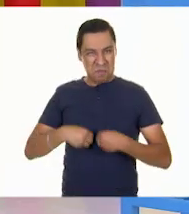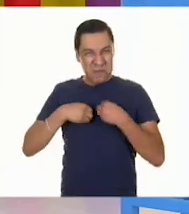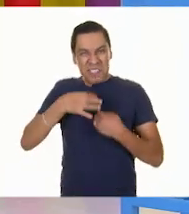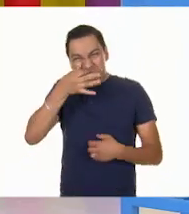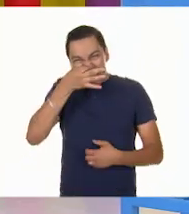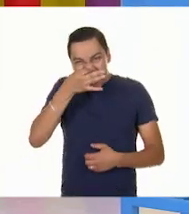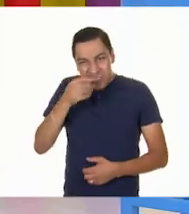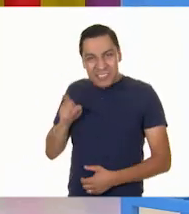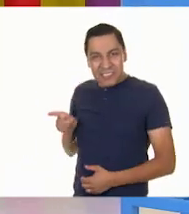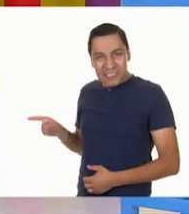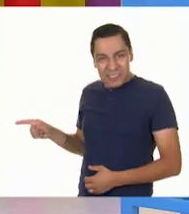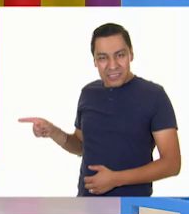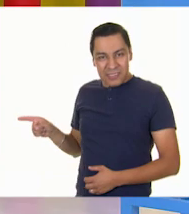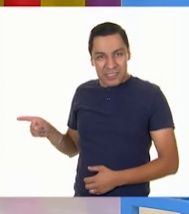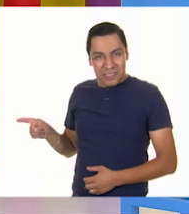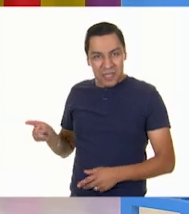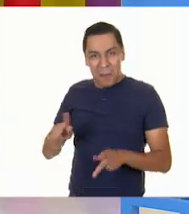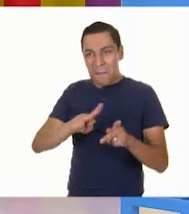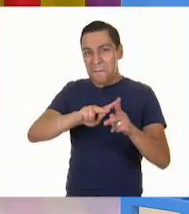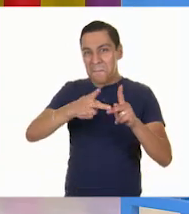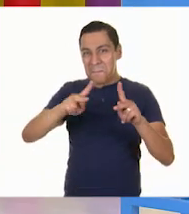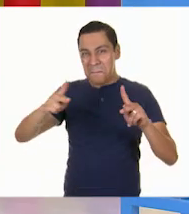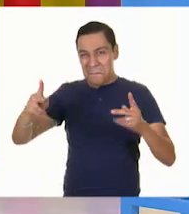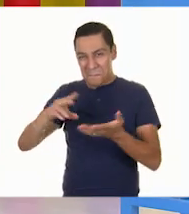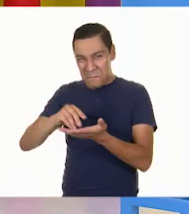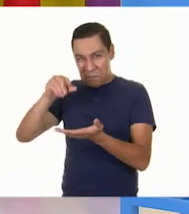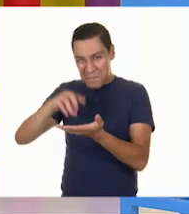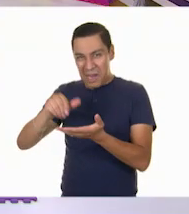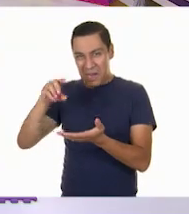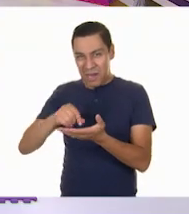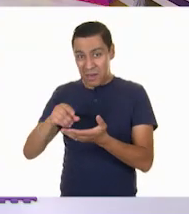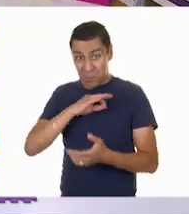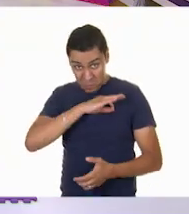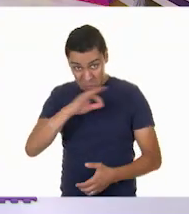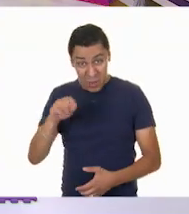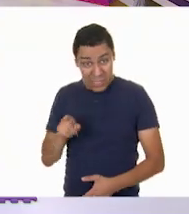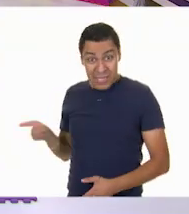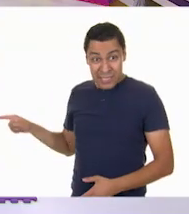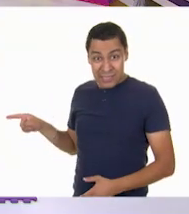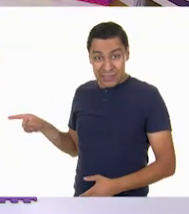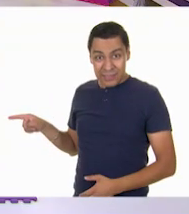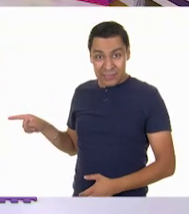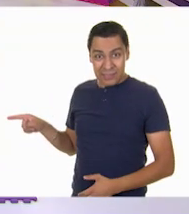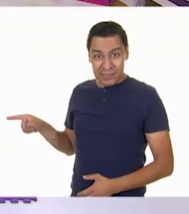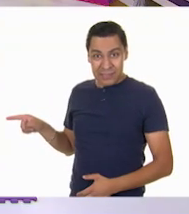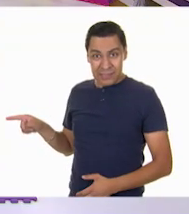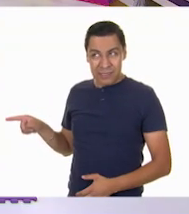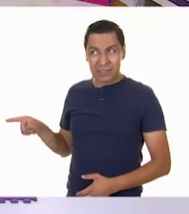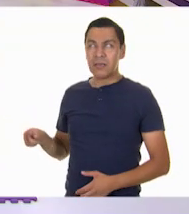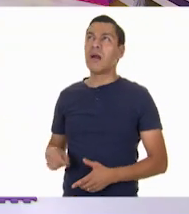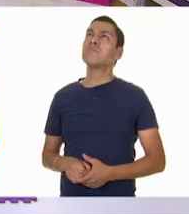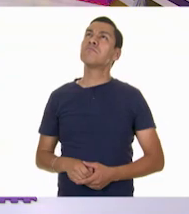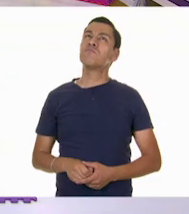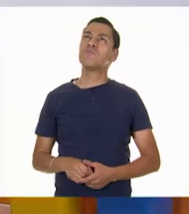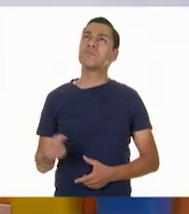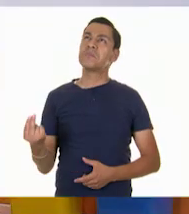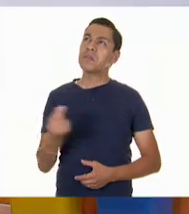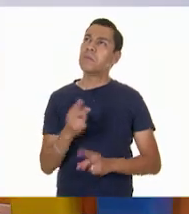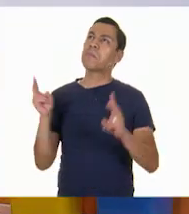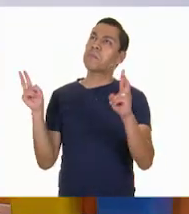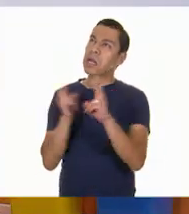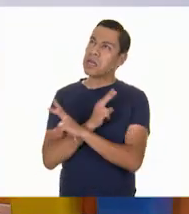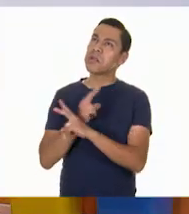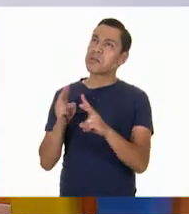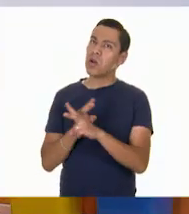¿ustedes piensan que allá se puede volar un papalote? A ver, necesitamos espacio y mucho viento.